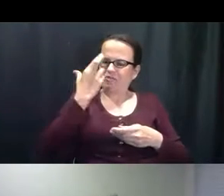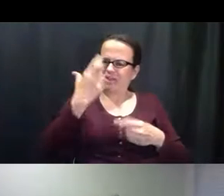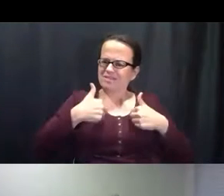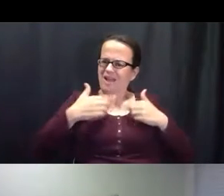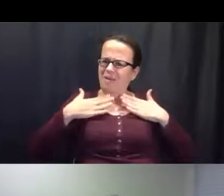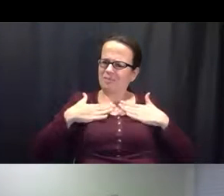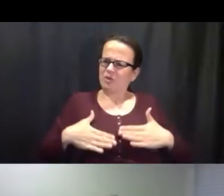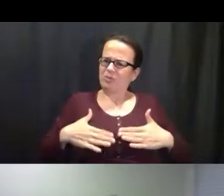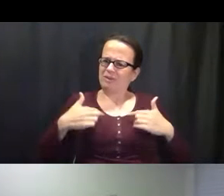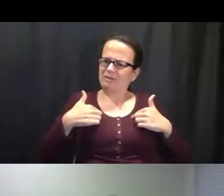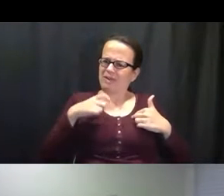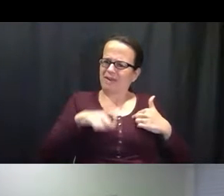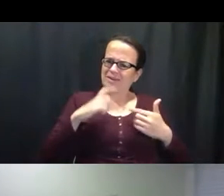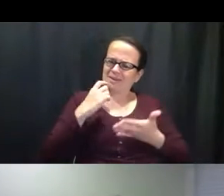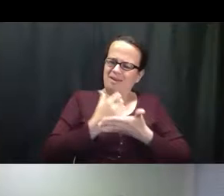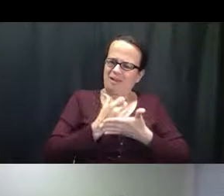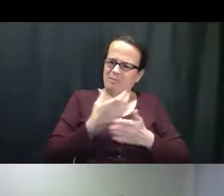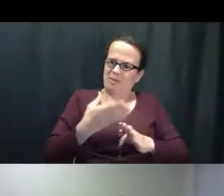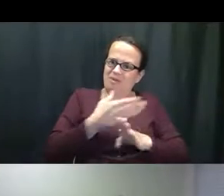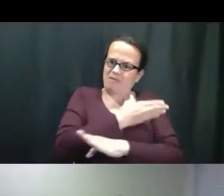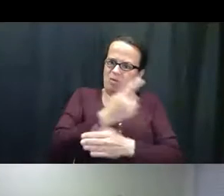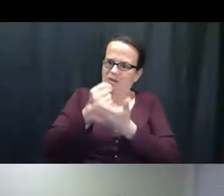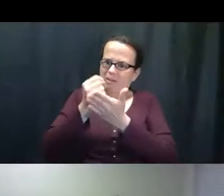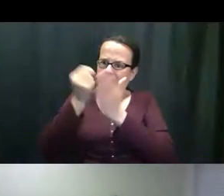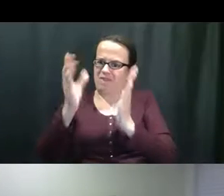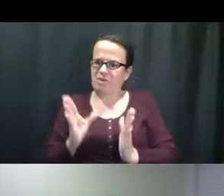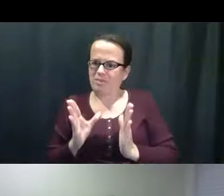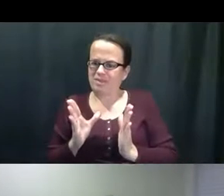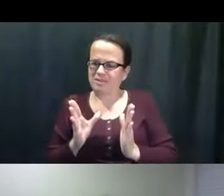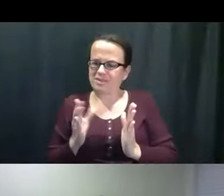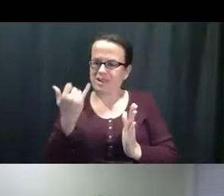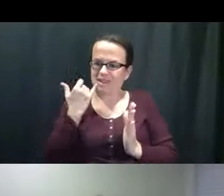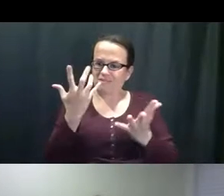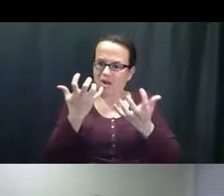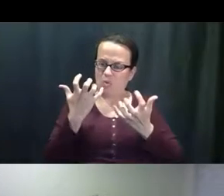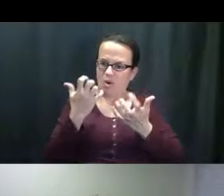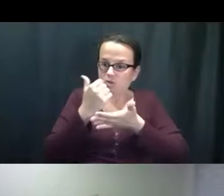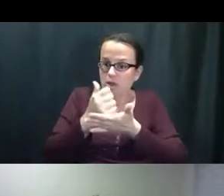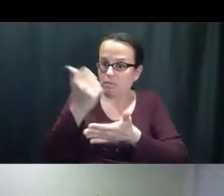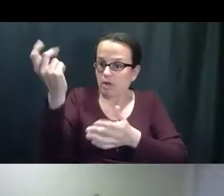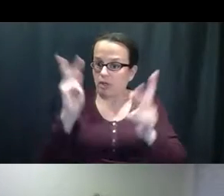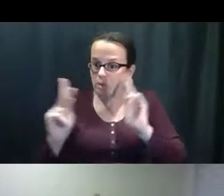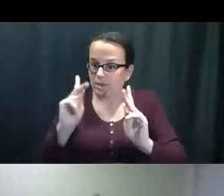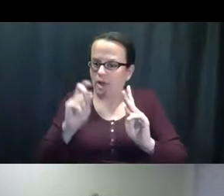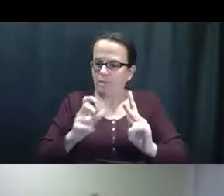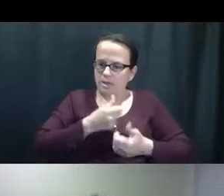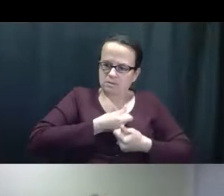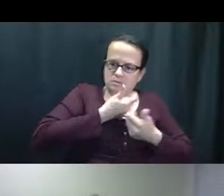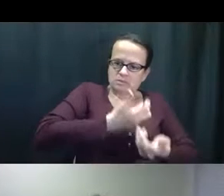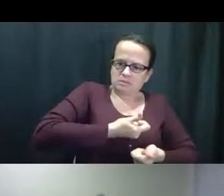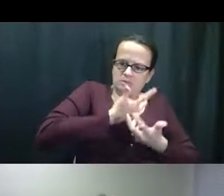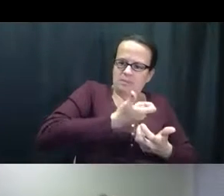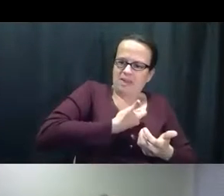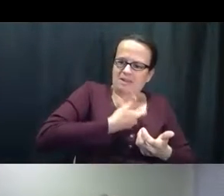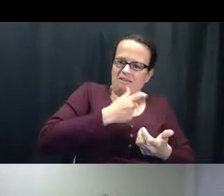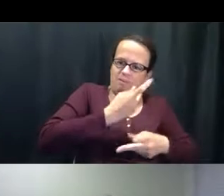misma porque yo me di cuenta que soy una ser humana antes de ser una terapista. Y si voy a estar presente para otras